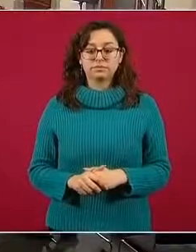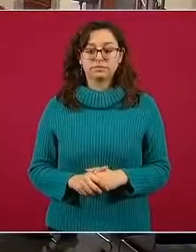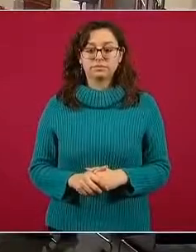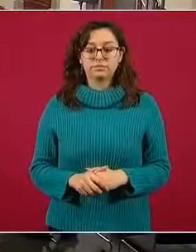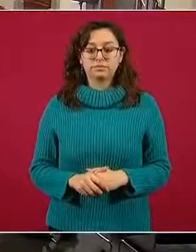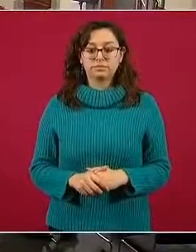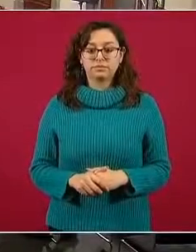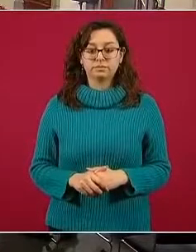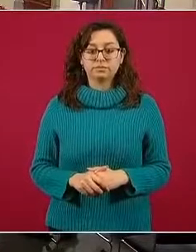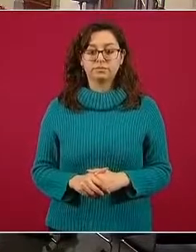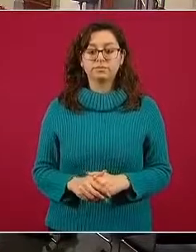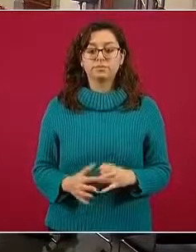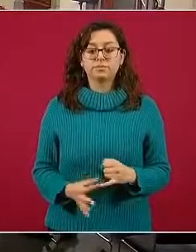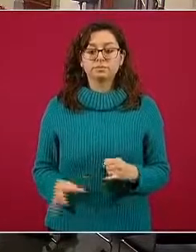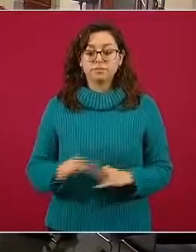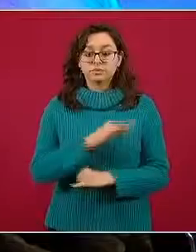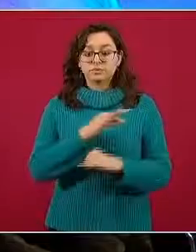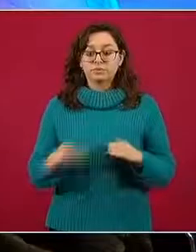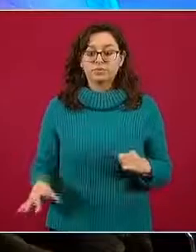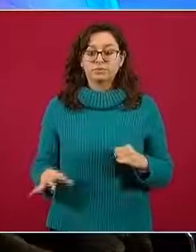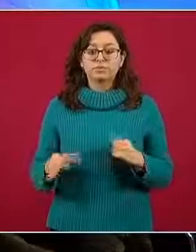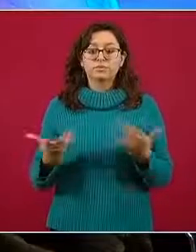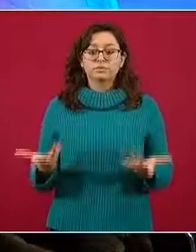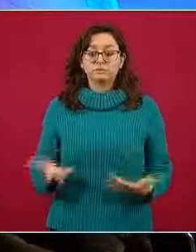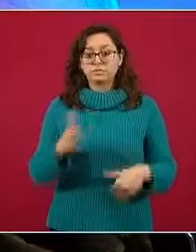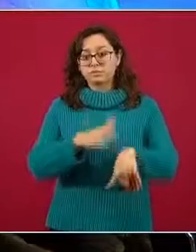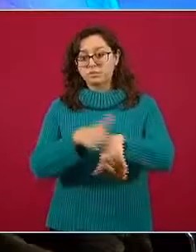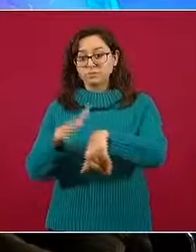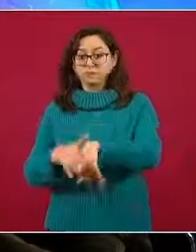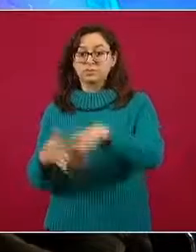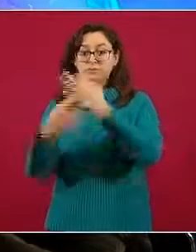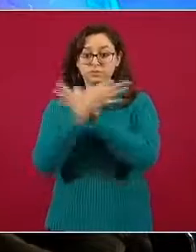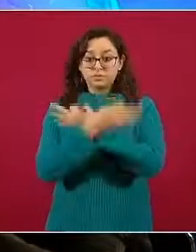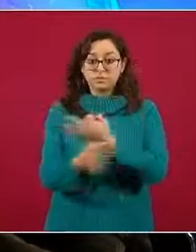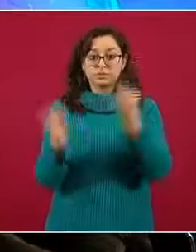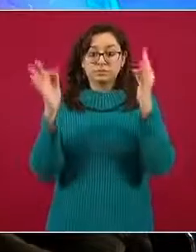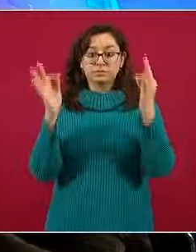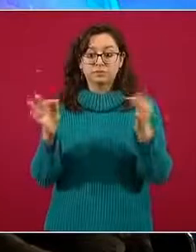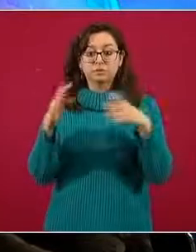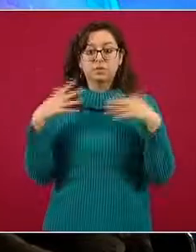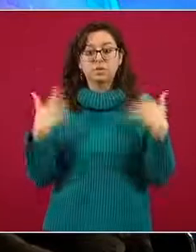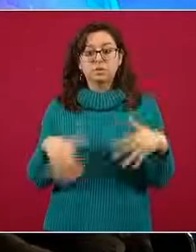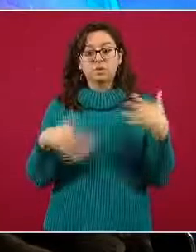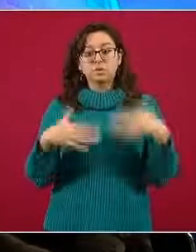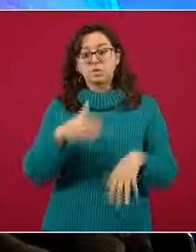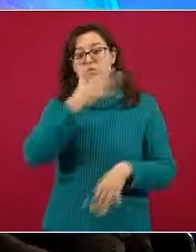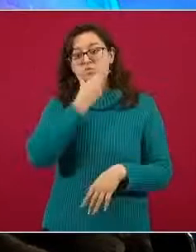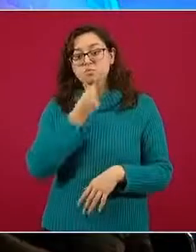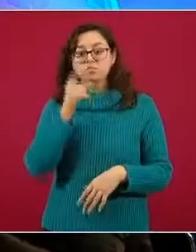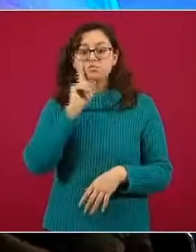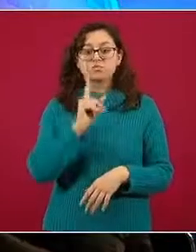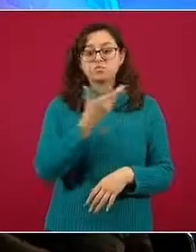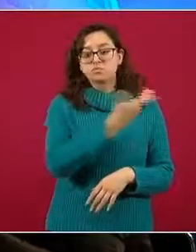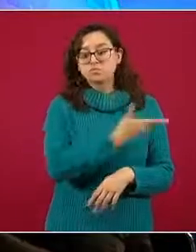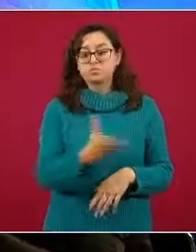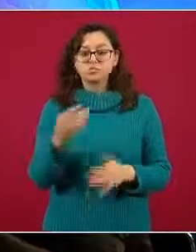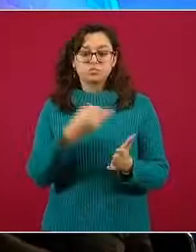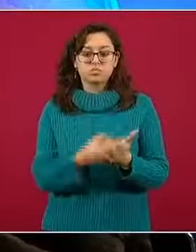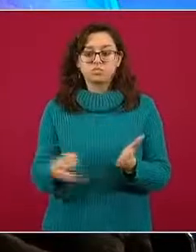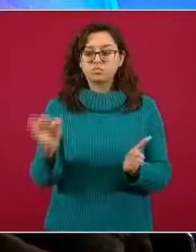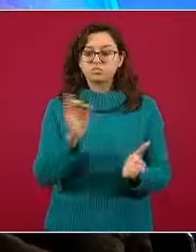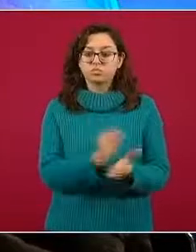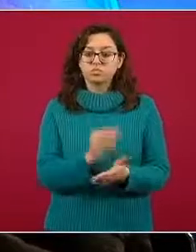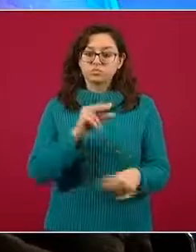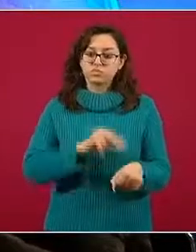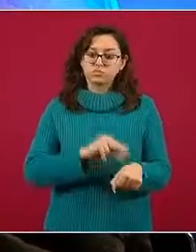Finalmente, el mensaje que hemos estado reiterando, nuestras héroes, nuestras heroínas y héroes están